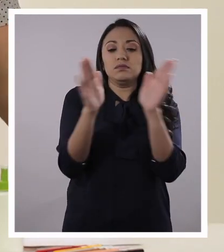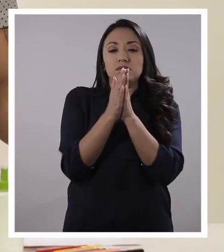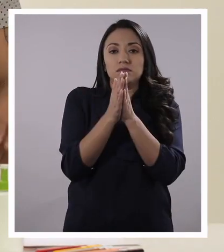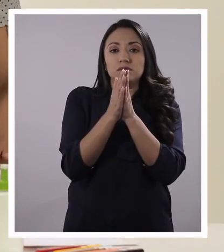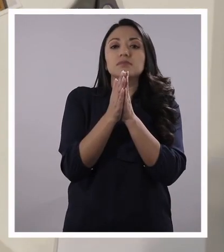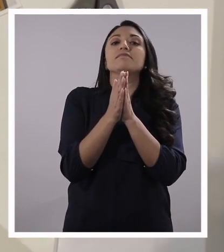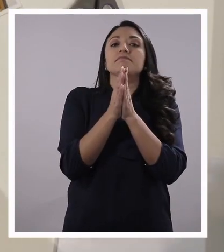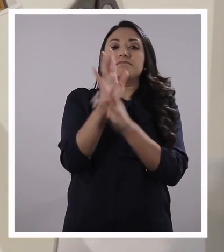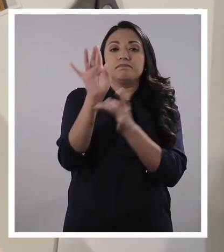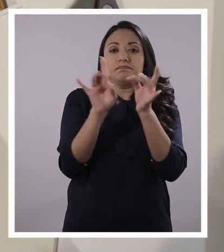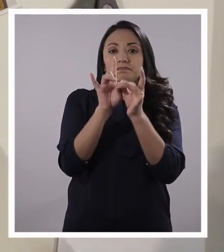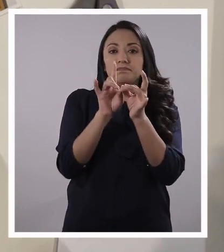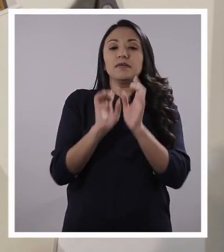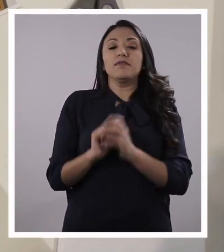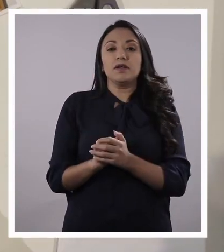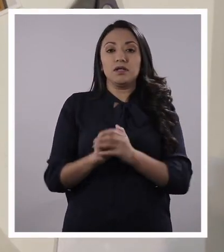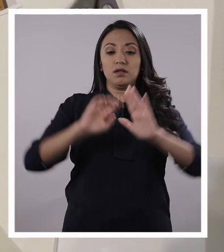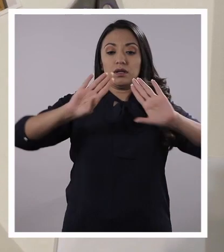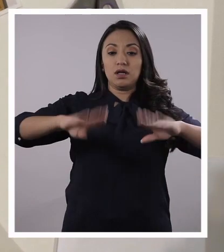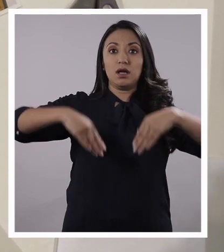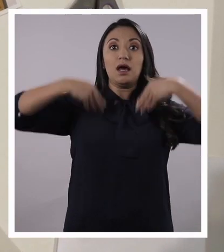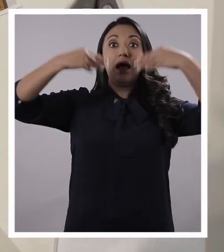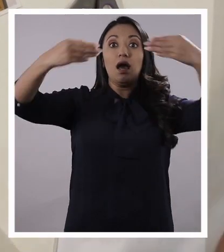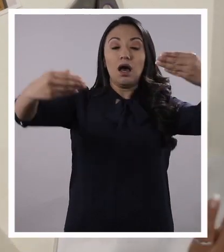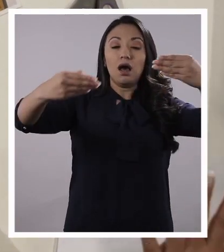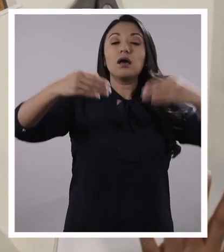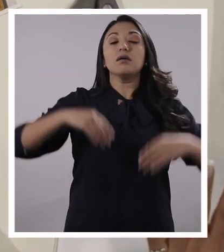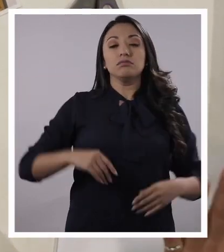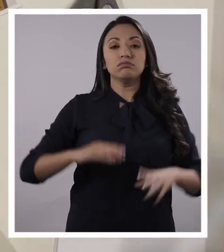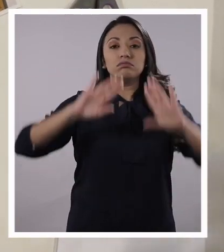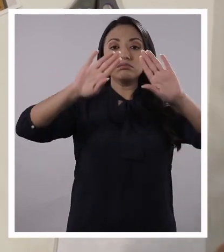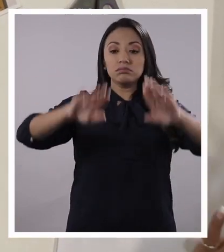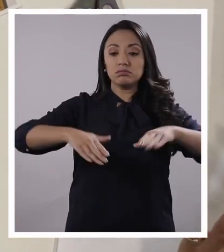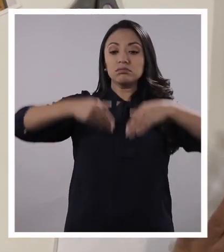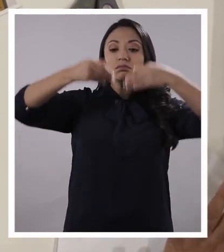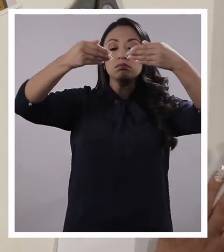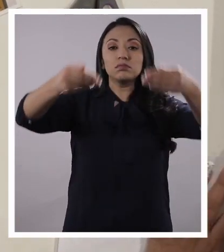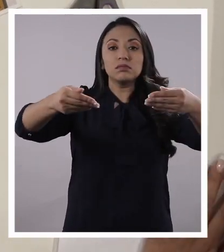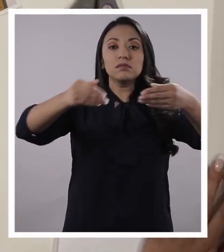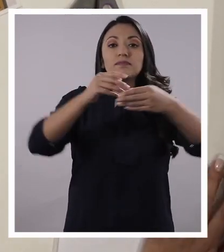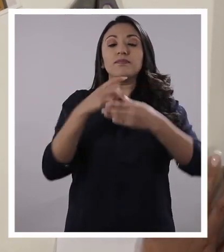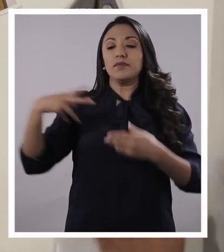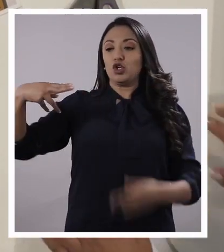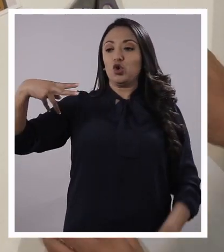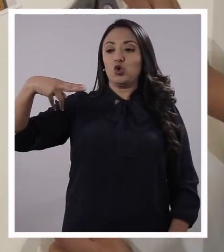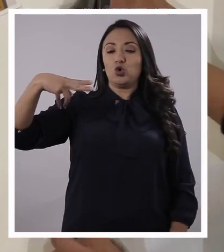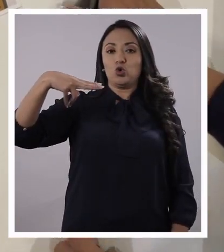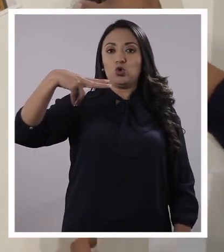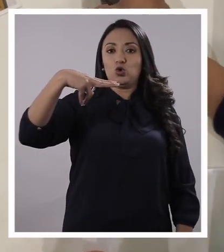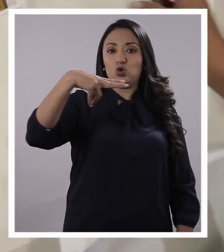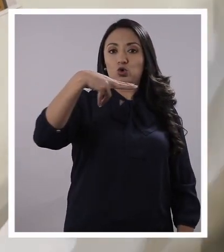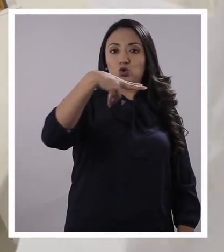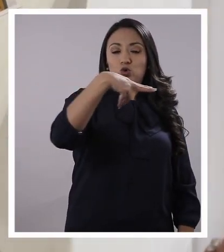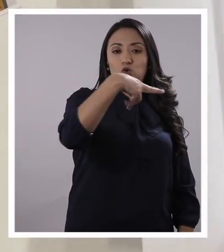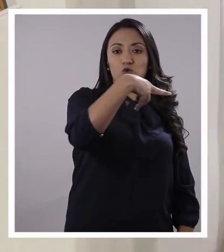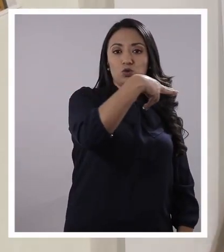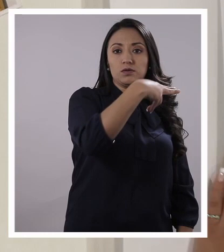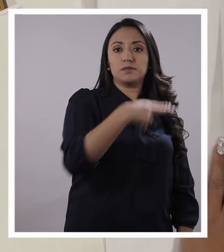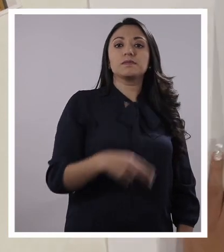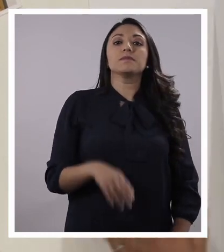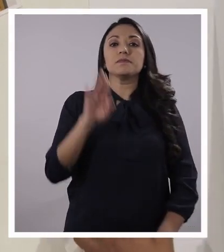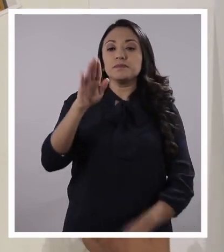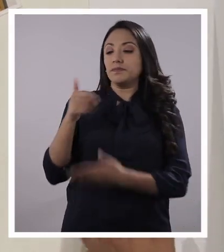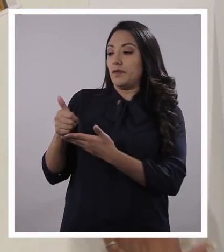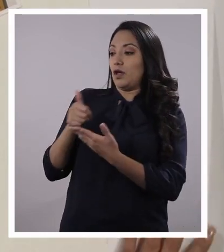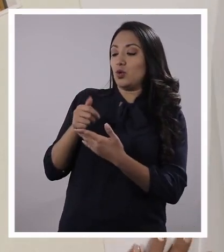mitad. De forma horizontal. Muy bien. Le vamos a doblar y le vamos a recortar. Ya, yo le voy a ayudar